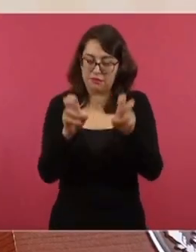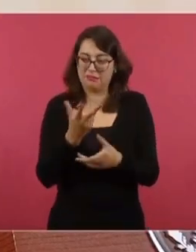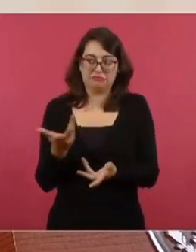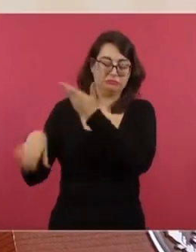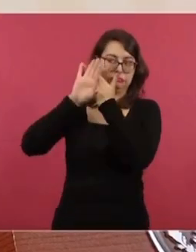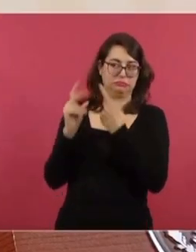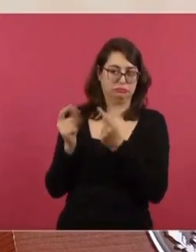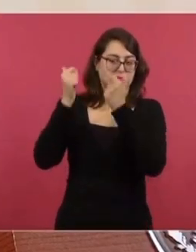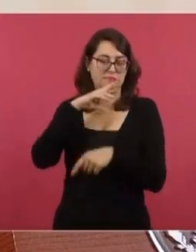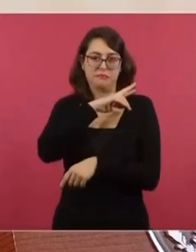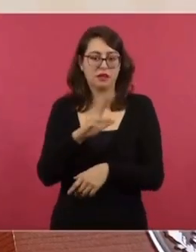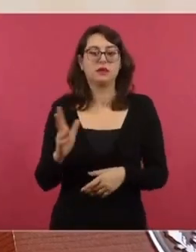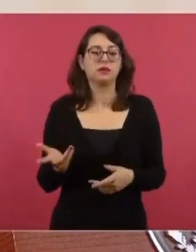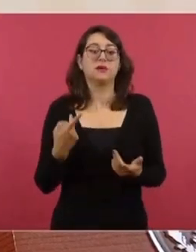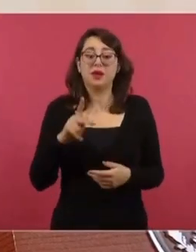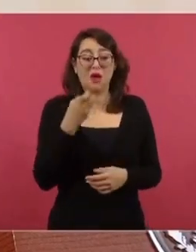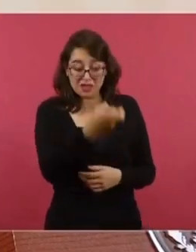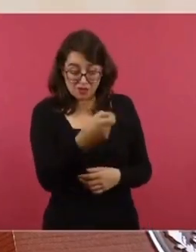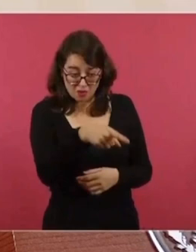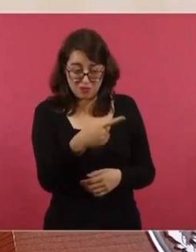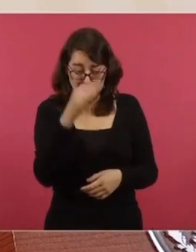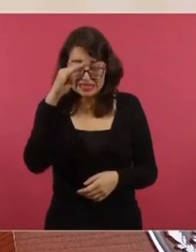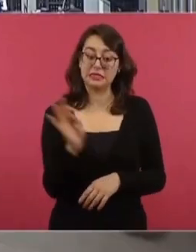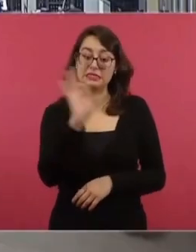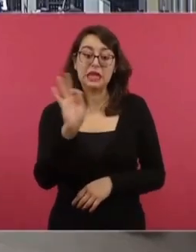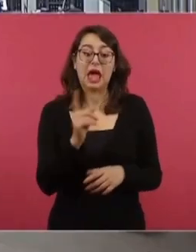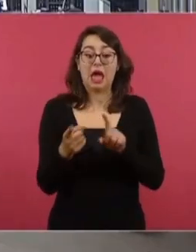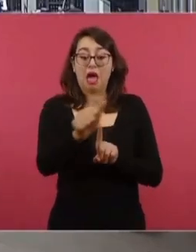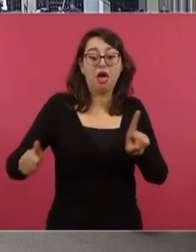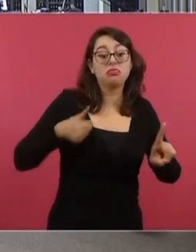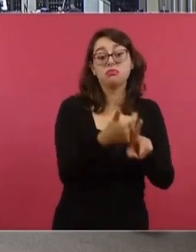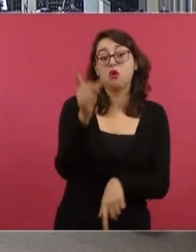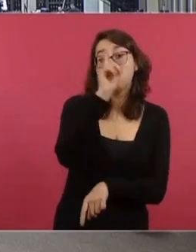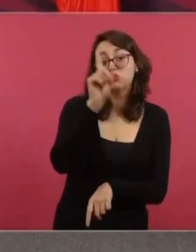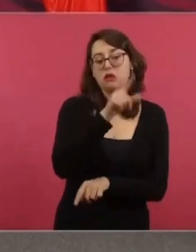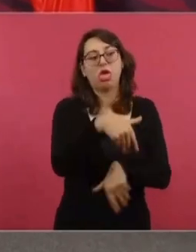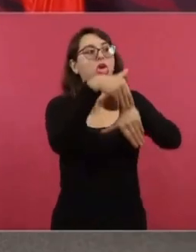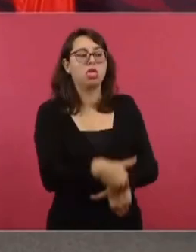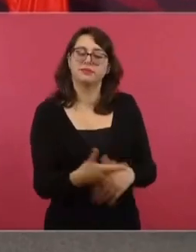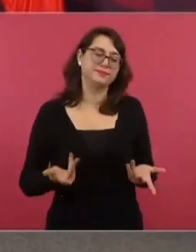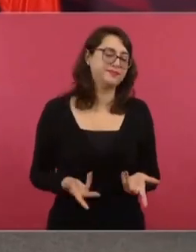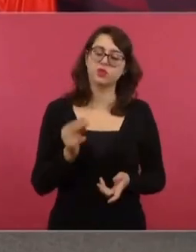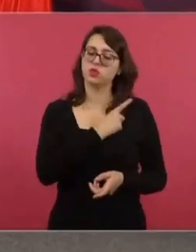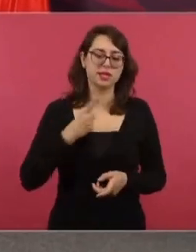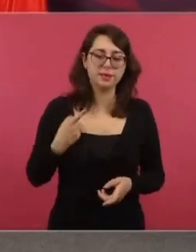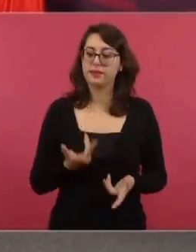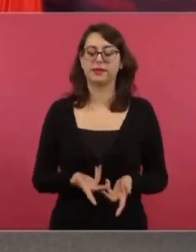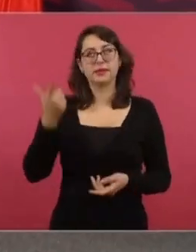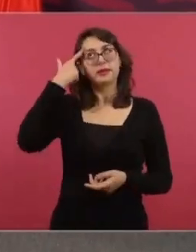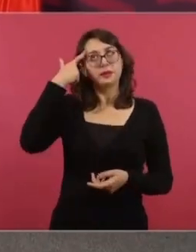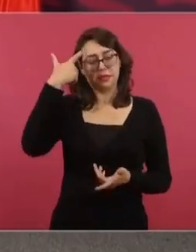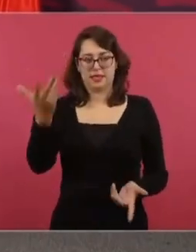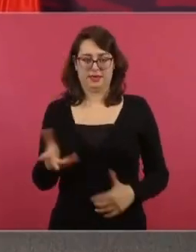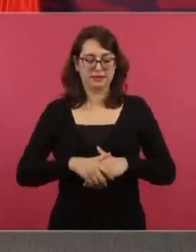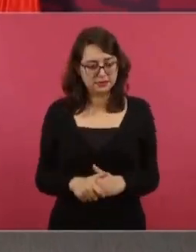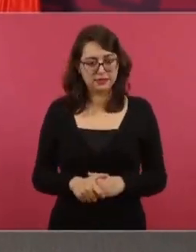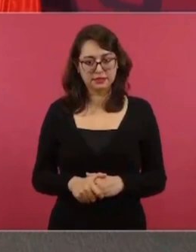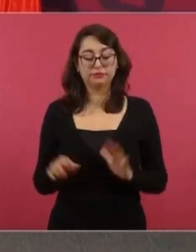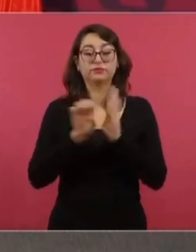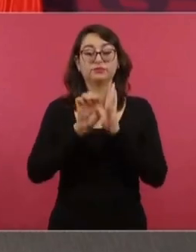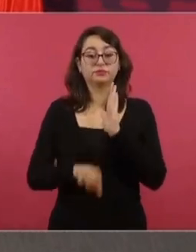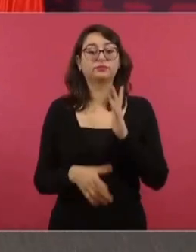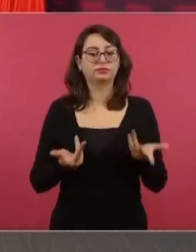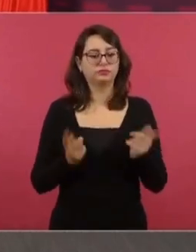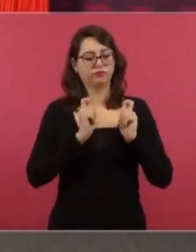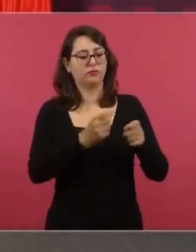Eso tiene un efecto de boomerang. Y que no le hagan caso a los publicistas. Si quieren hacer algo, por ejemplo, si se tiene un cargo,